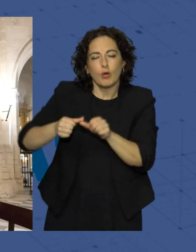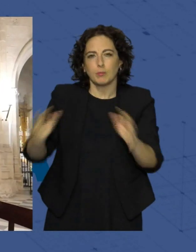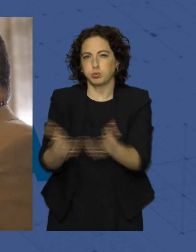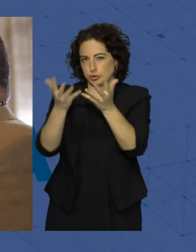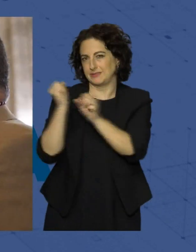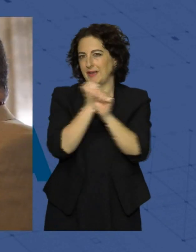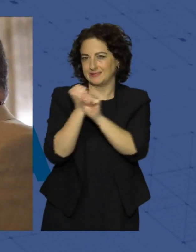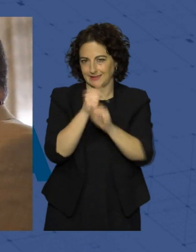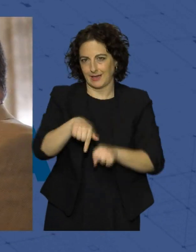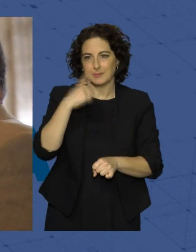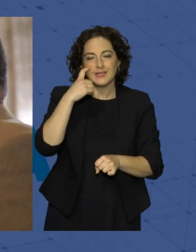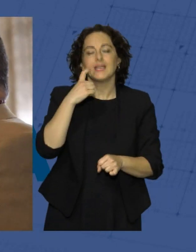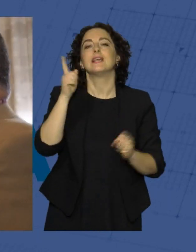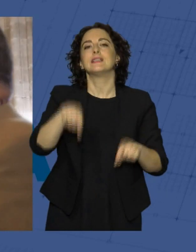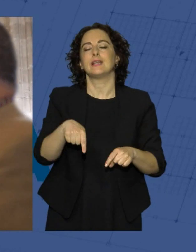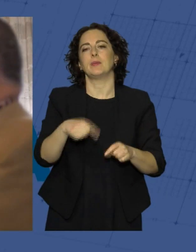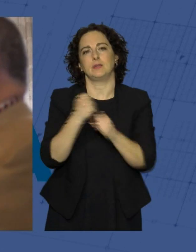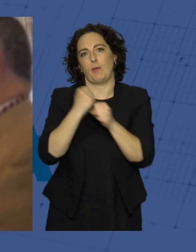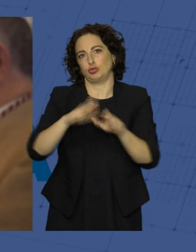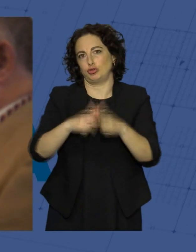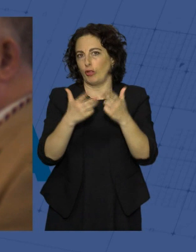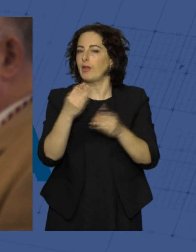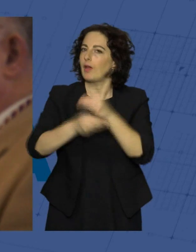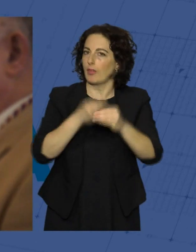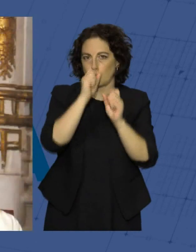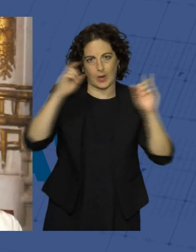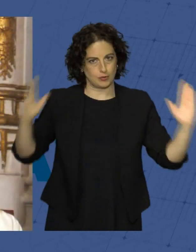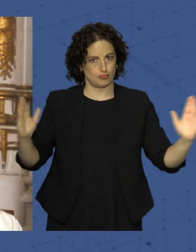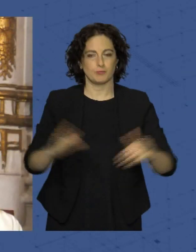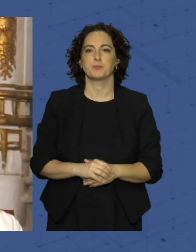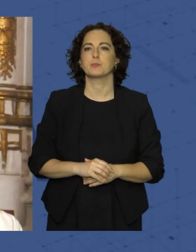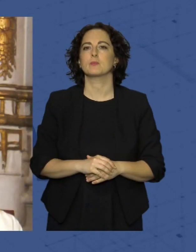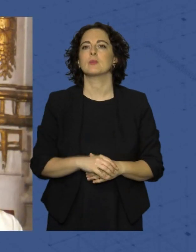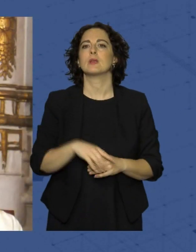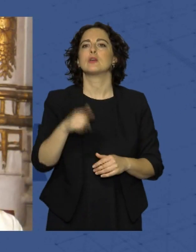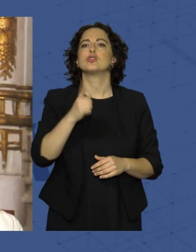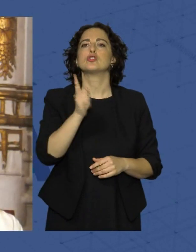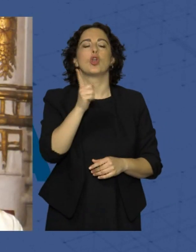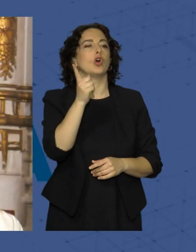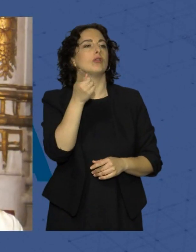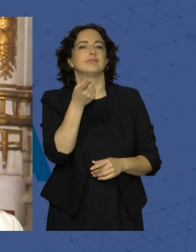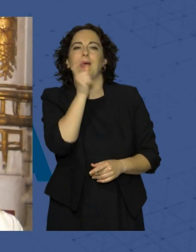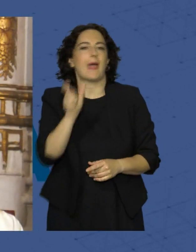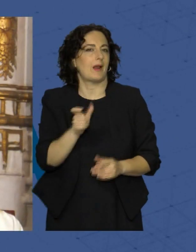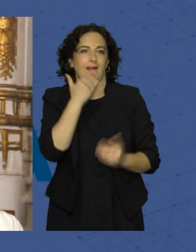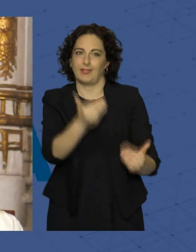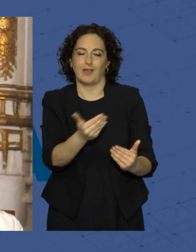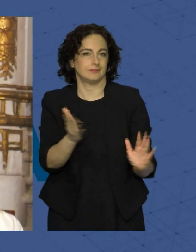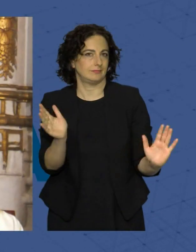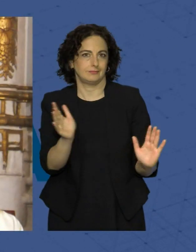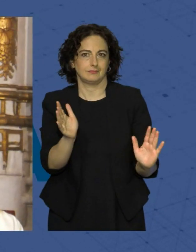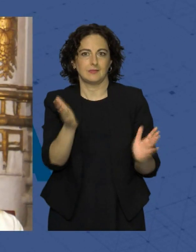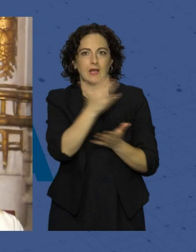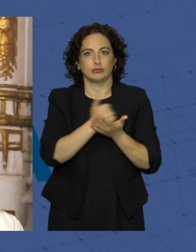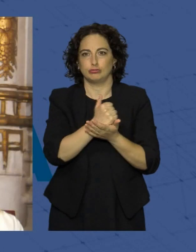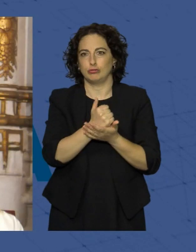la Semana Santa Almeriense y por la gran labor social que realizan durante todo el año. Desde el Prendimiento solo tenemos palabras de agradecimiento, en este caso a toda